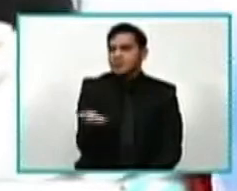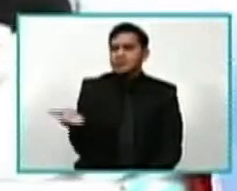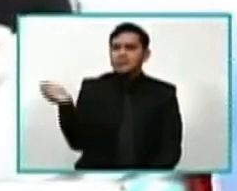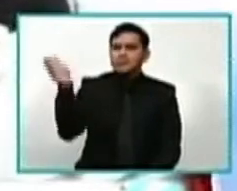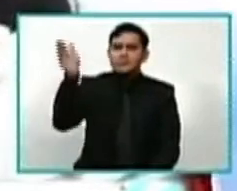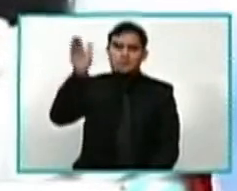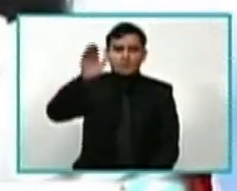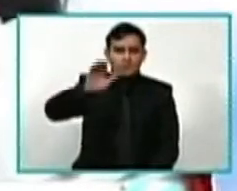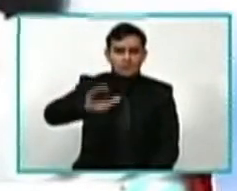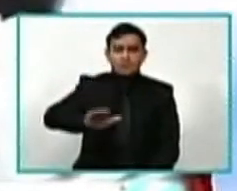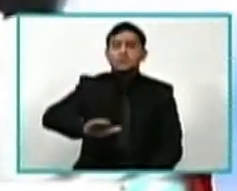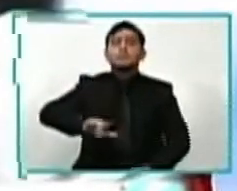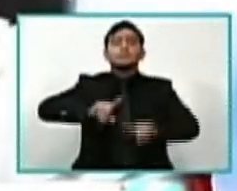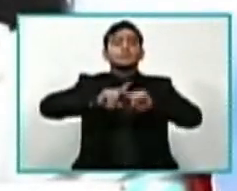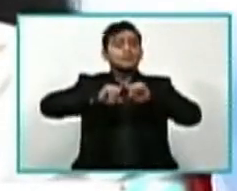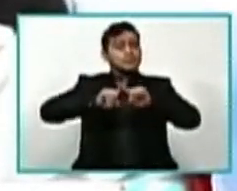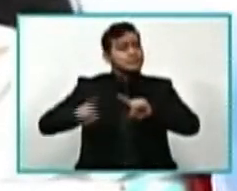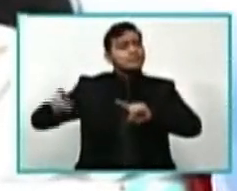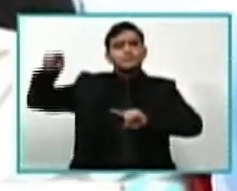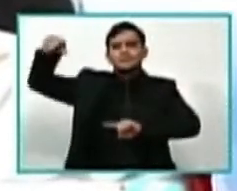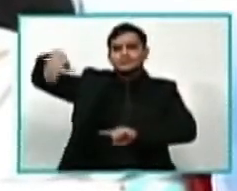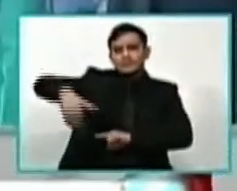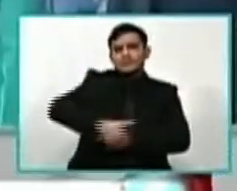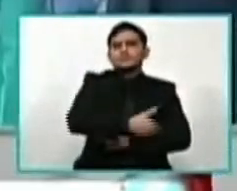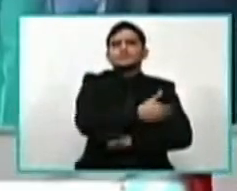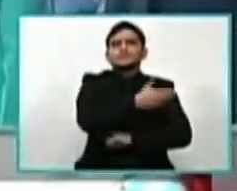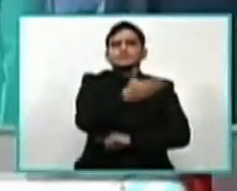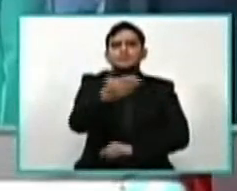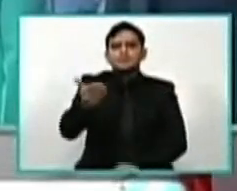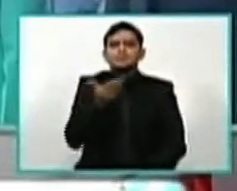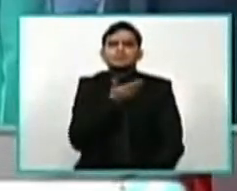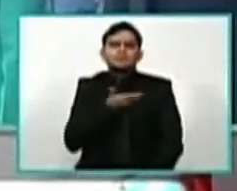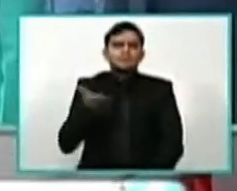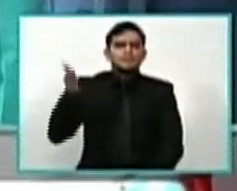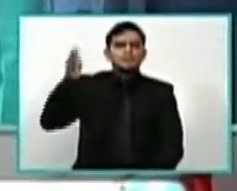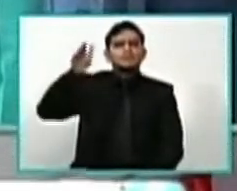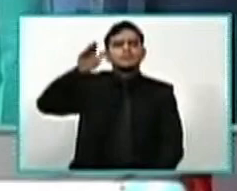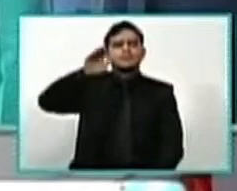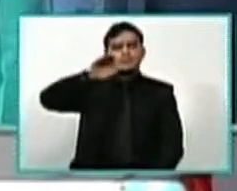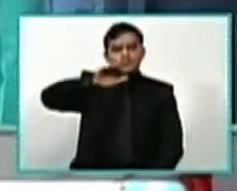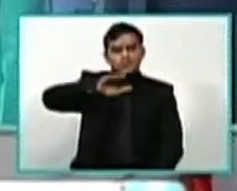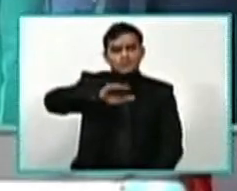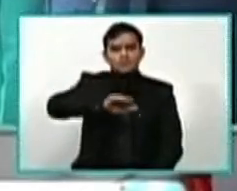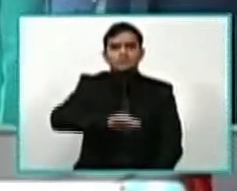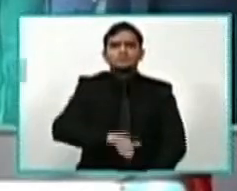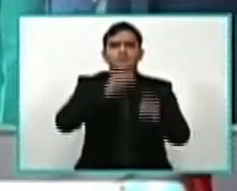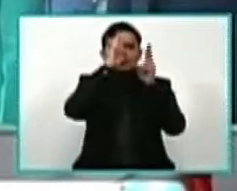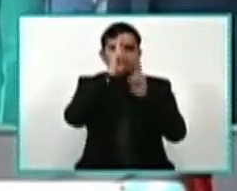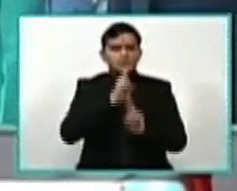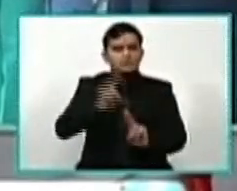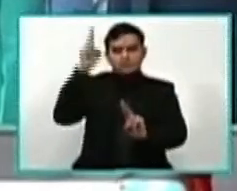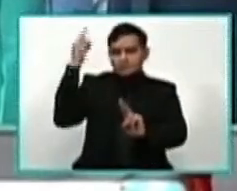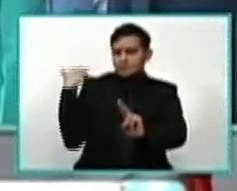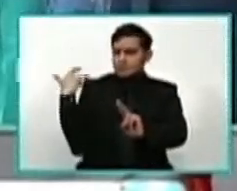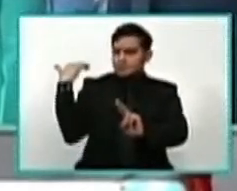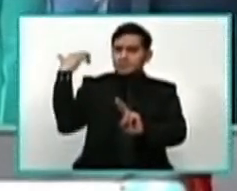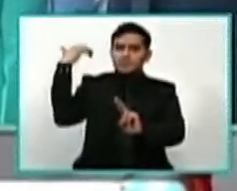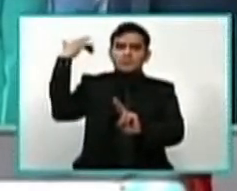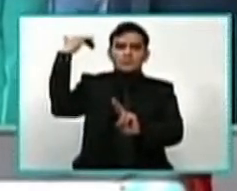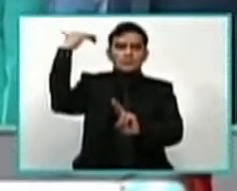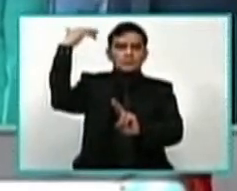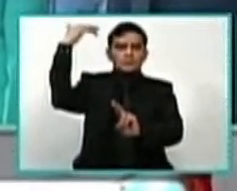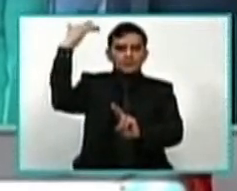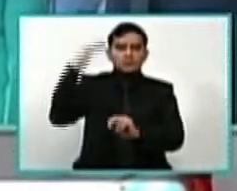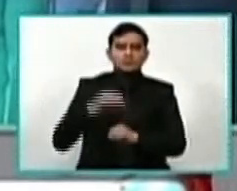Honduras, tus muertos, pero todos caerán con